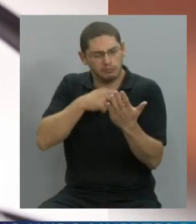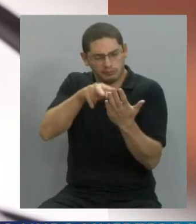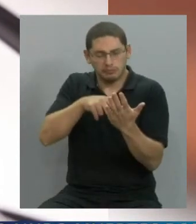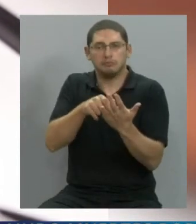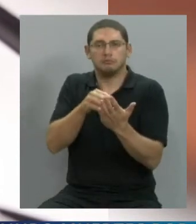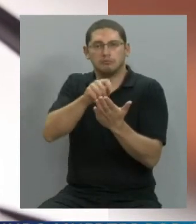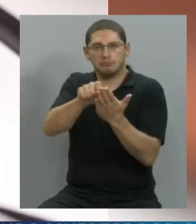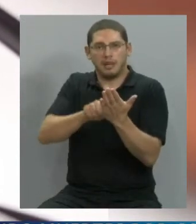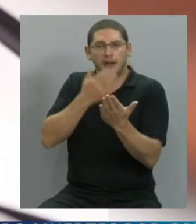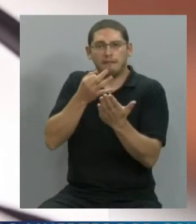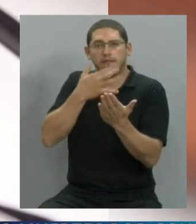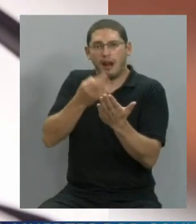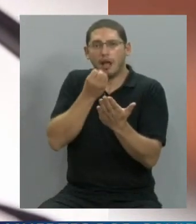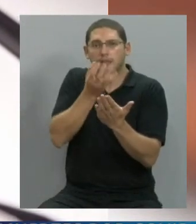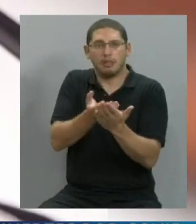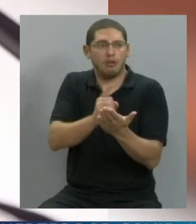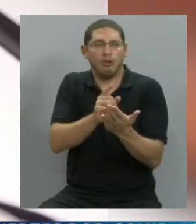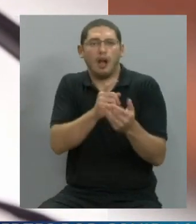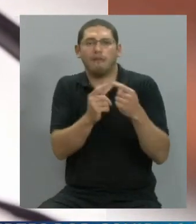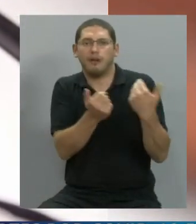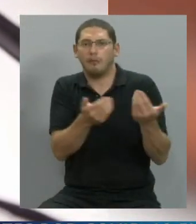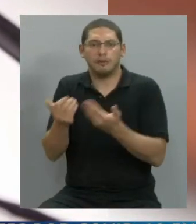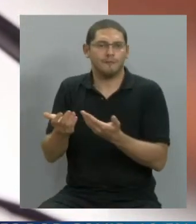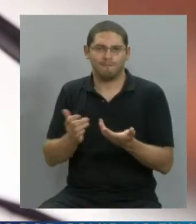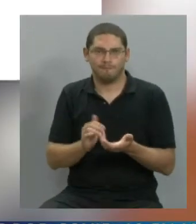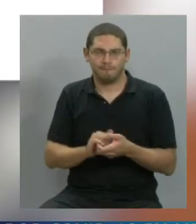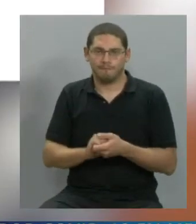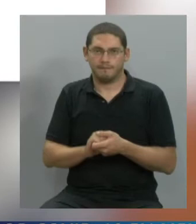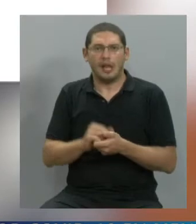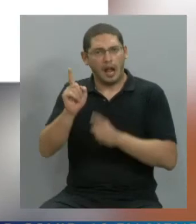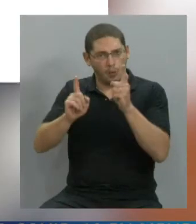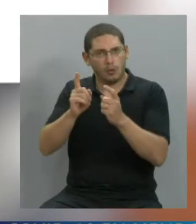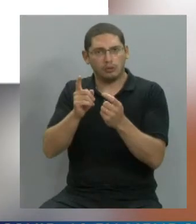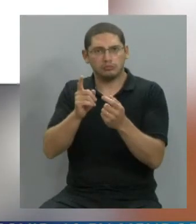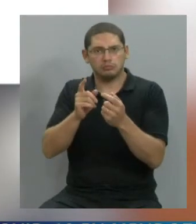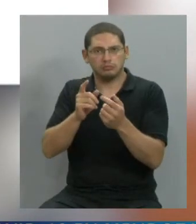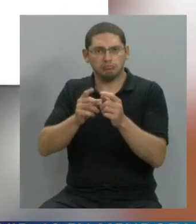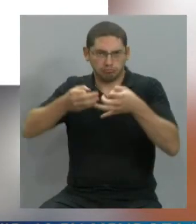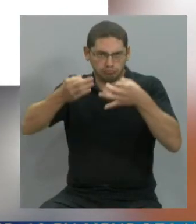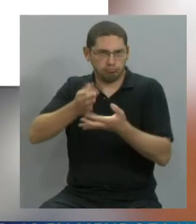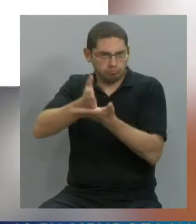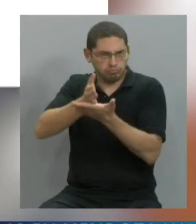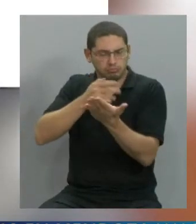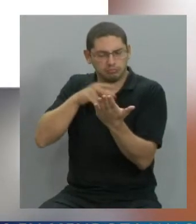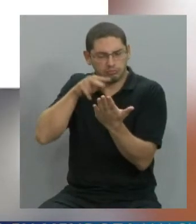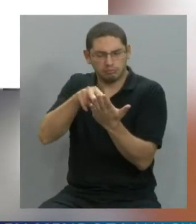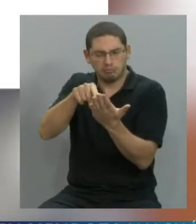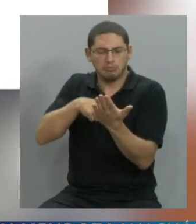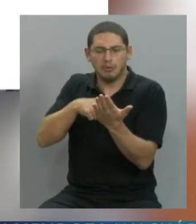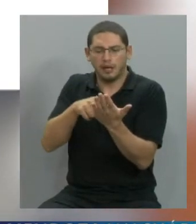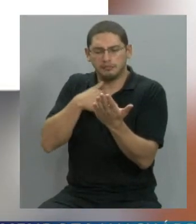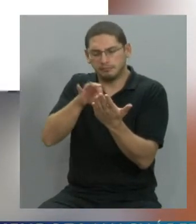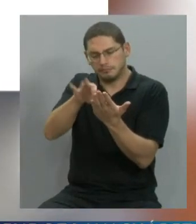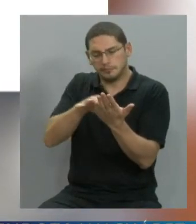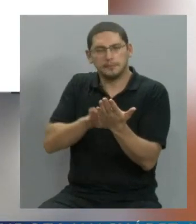peritos. Hay buenos peritos. Vamos a destacar que existen buenos peritos que realmente cumplen con la función. El